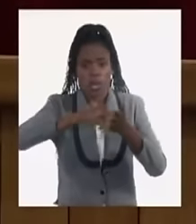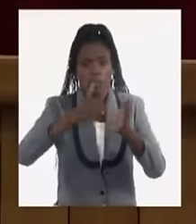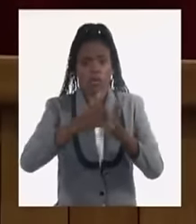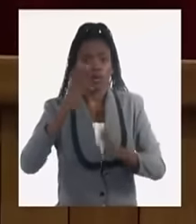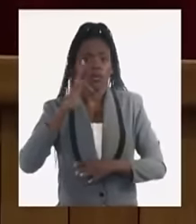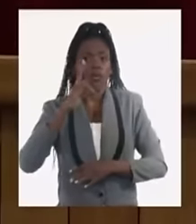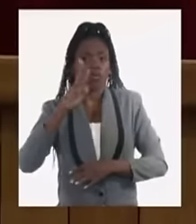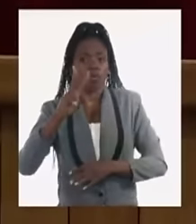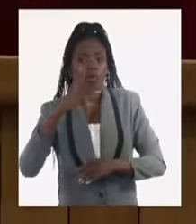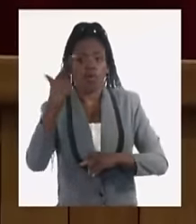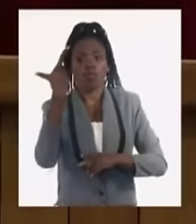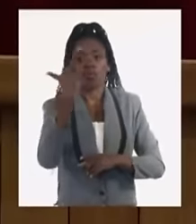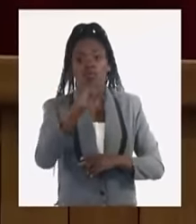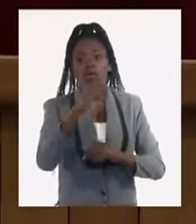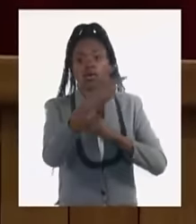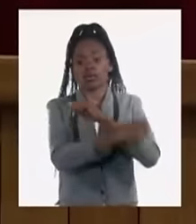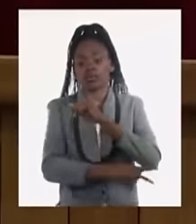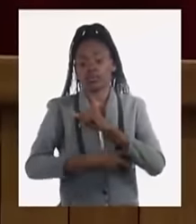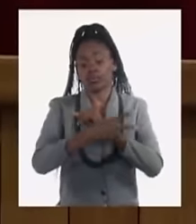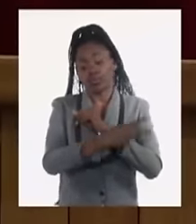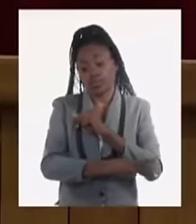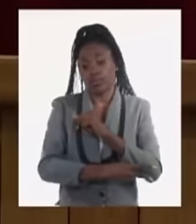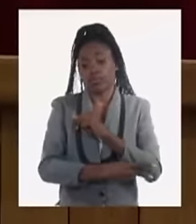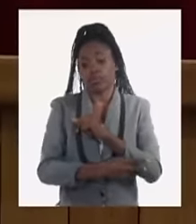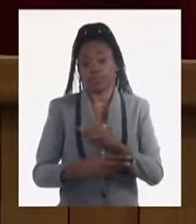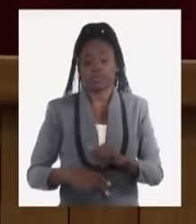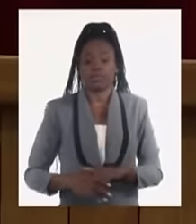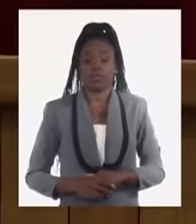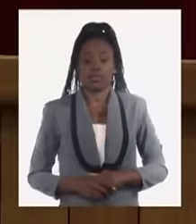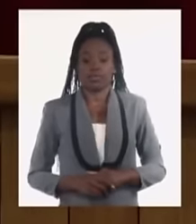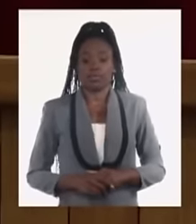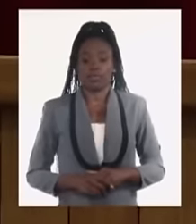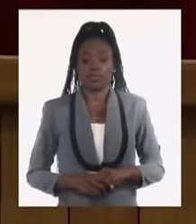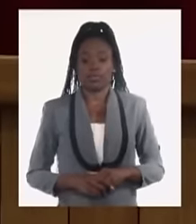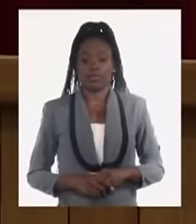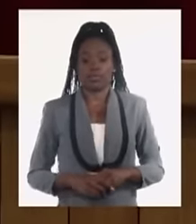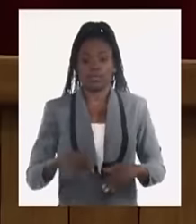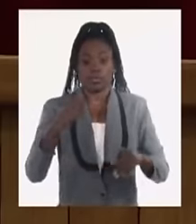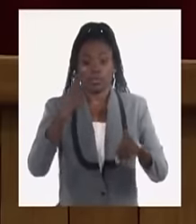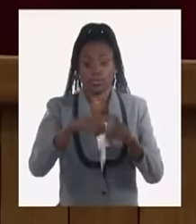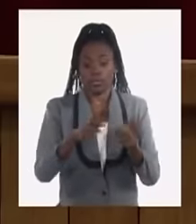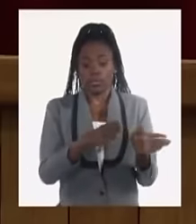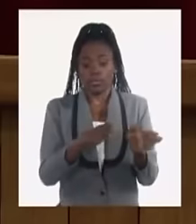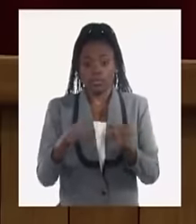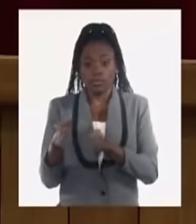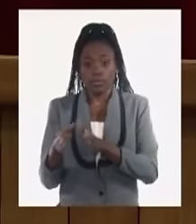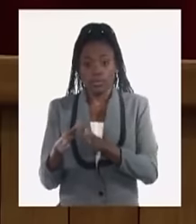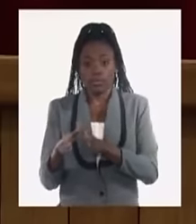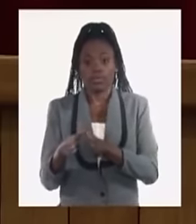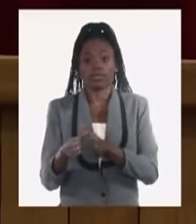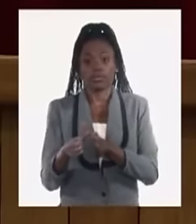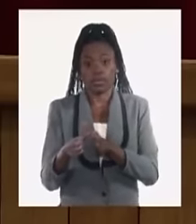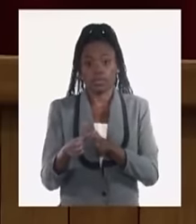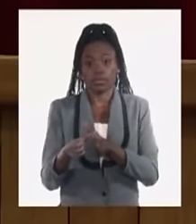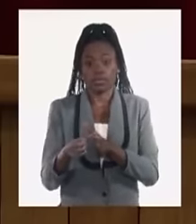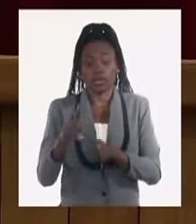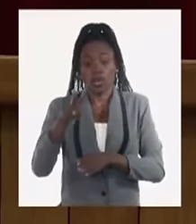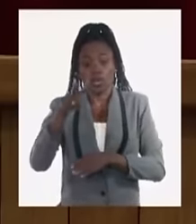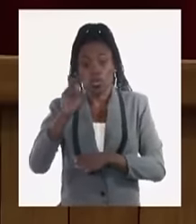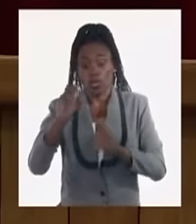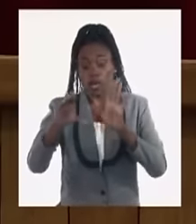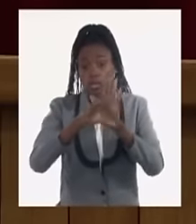fuera del territorio nacional. Por otra parte, a pesar de la nueva